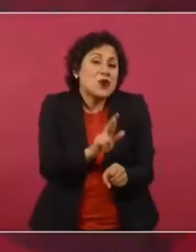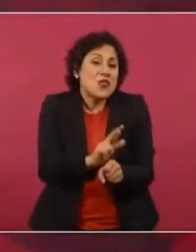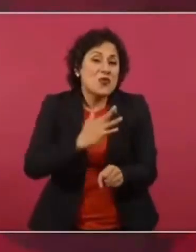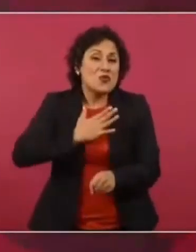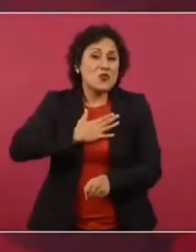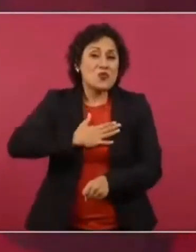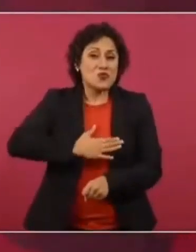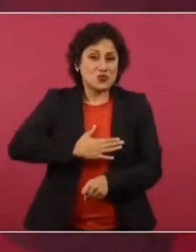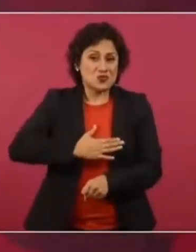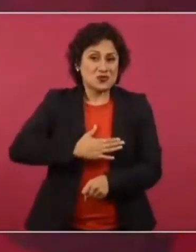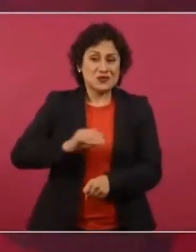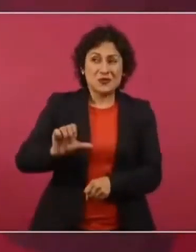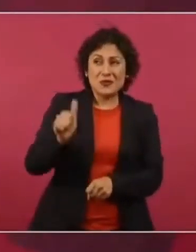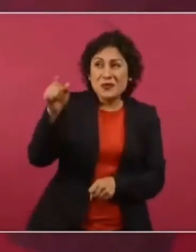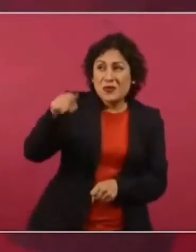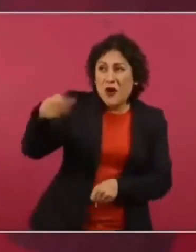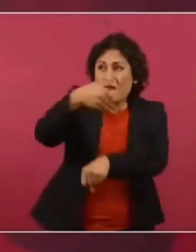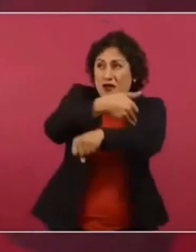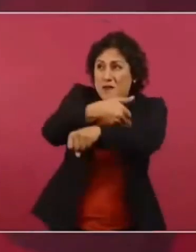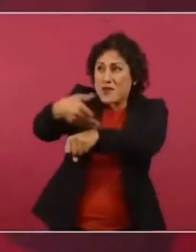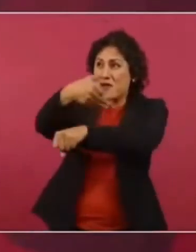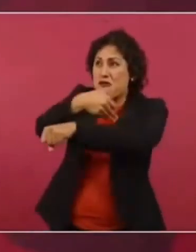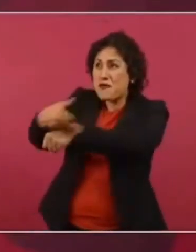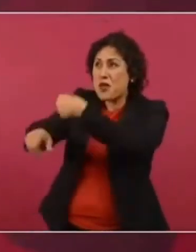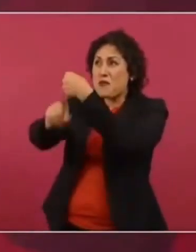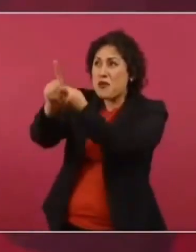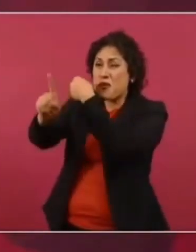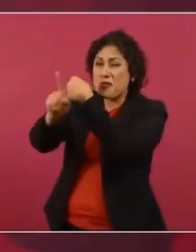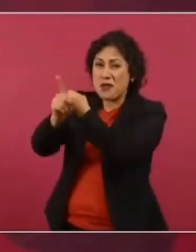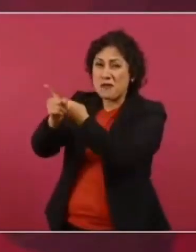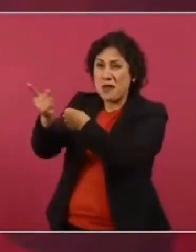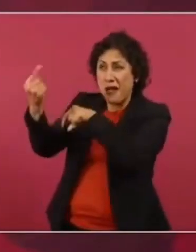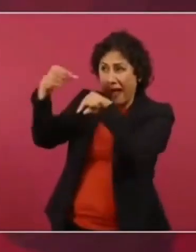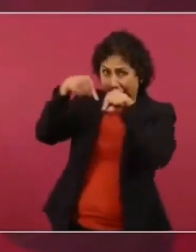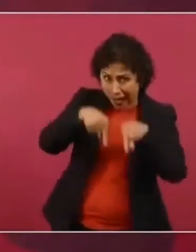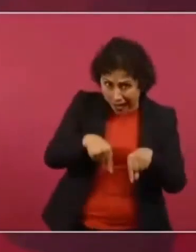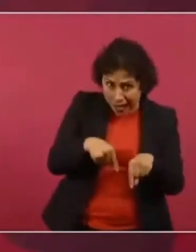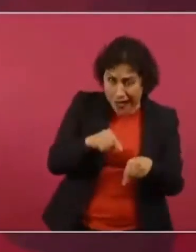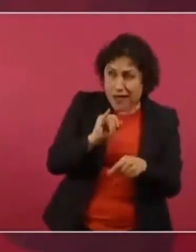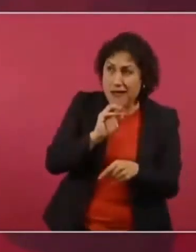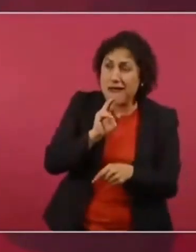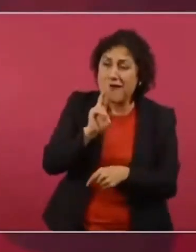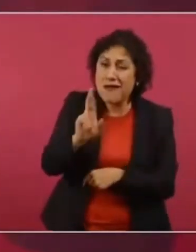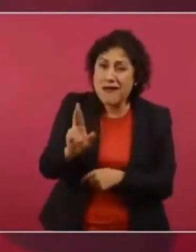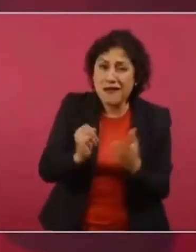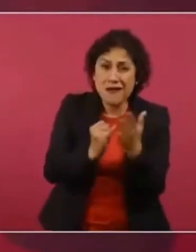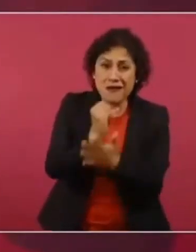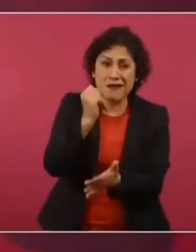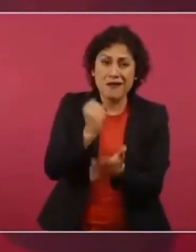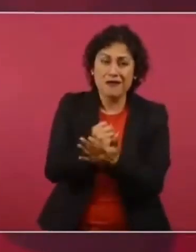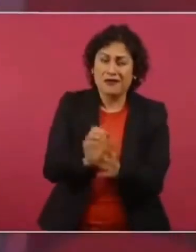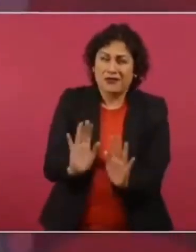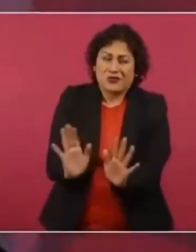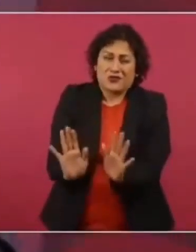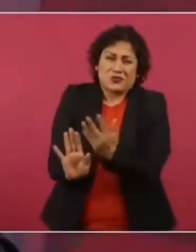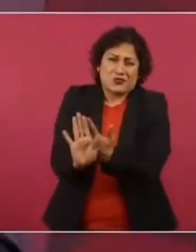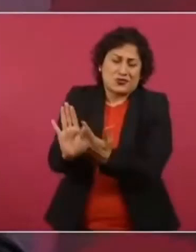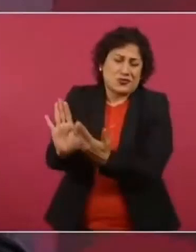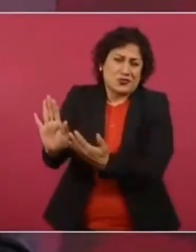potentados, de ricos, ambiciosos. Que eso se vea, sí, desde luego,